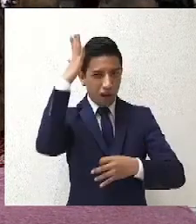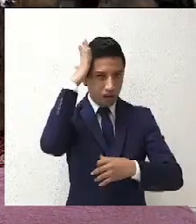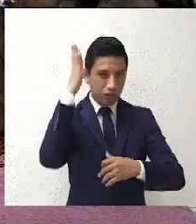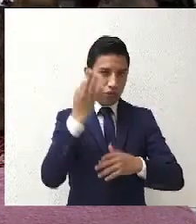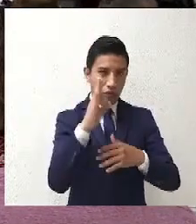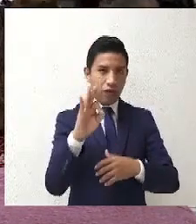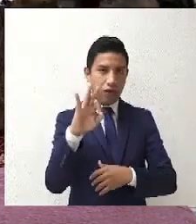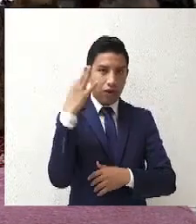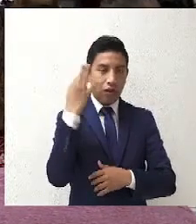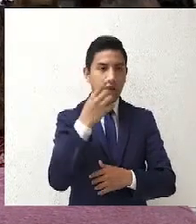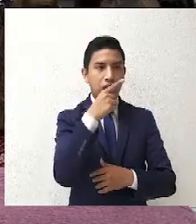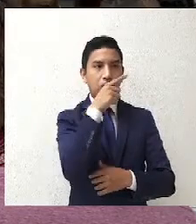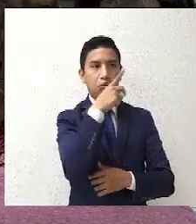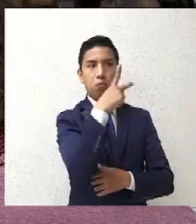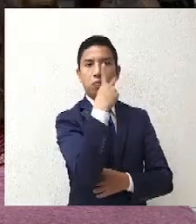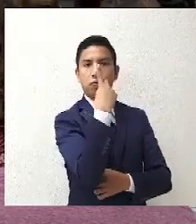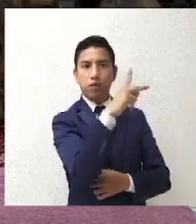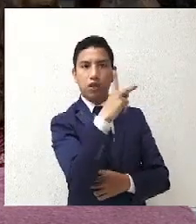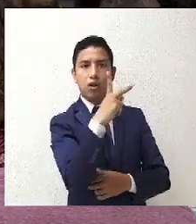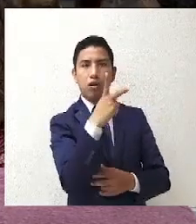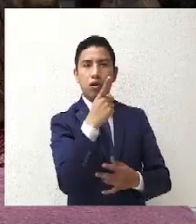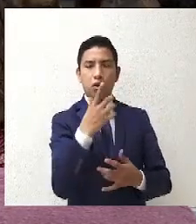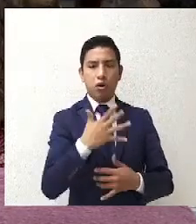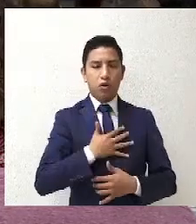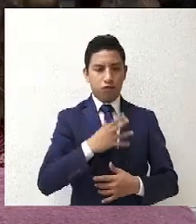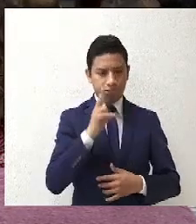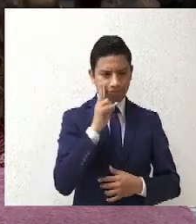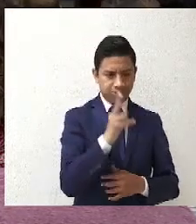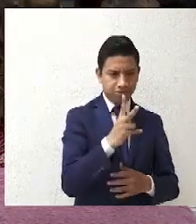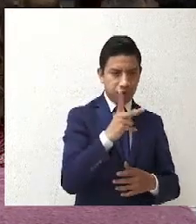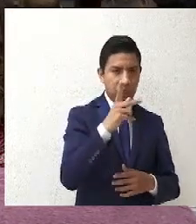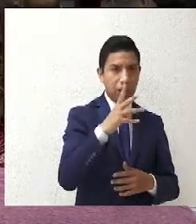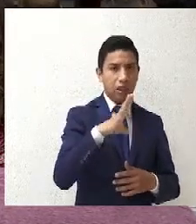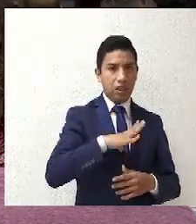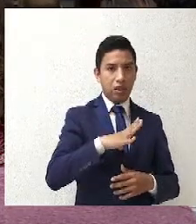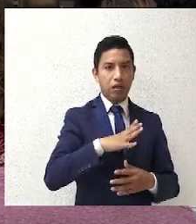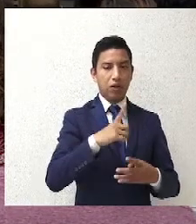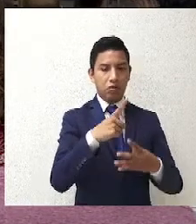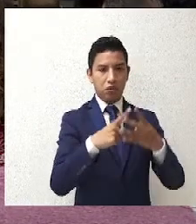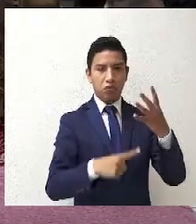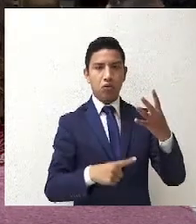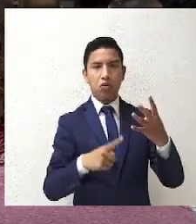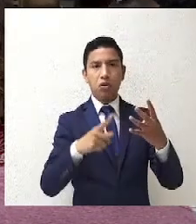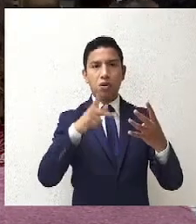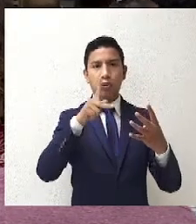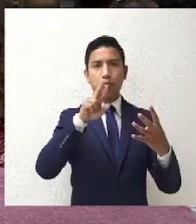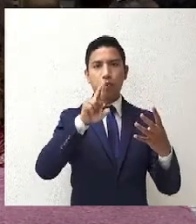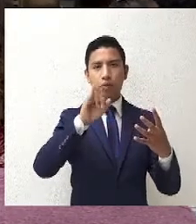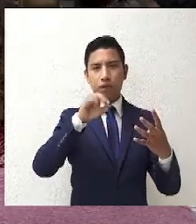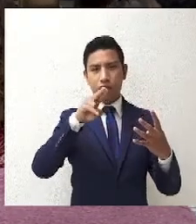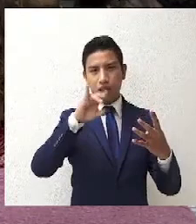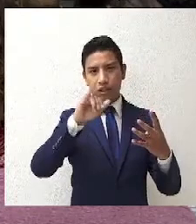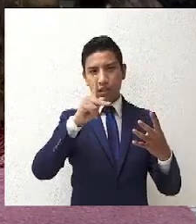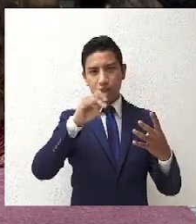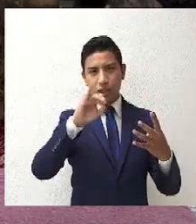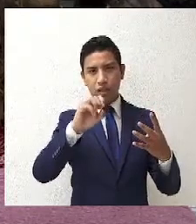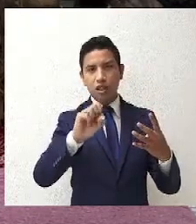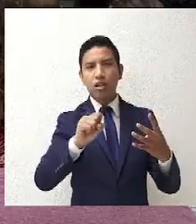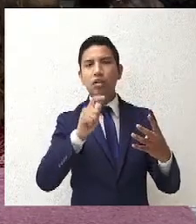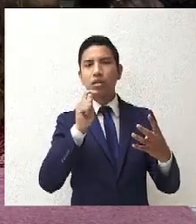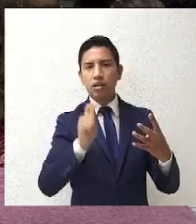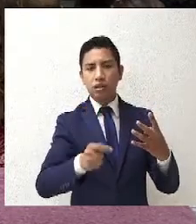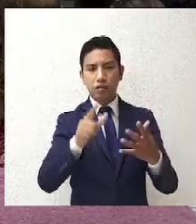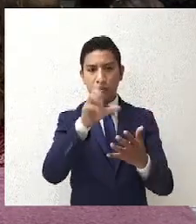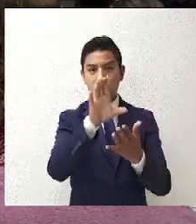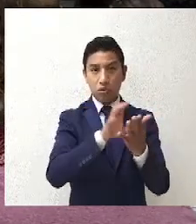carga en función de principios. ¿Cómo se procesa eso a la